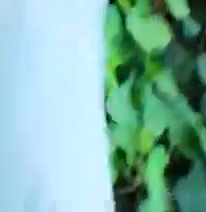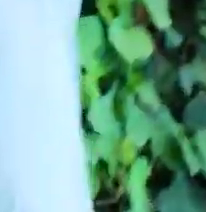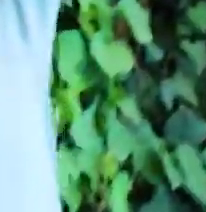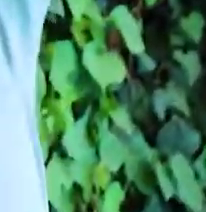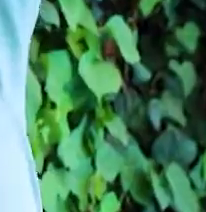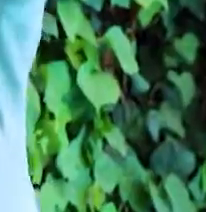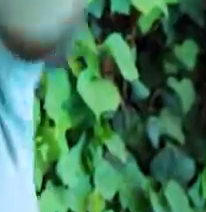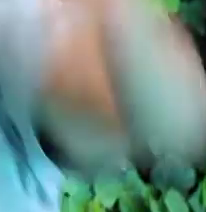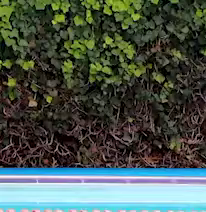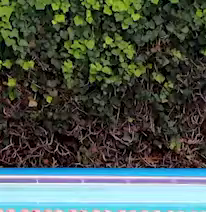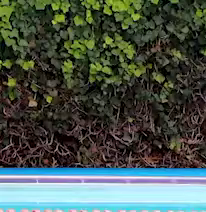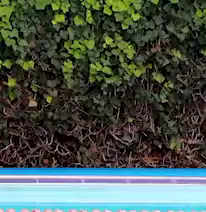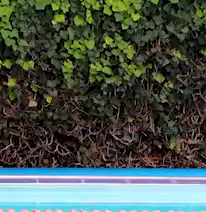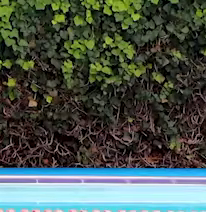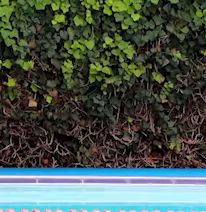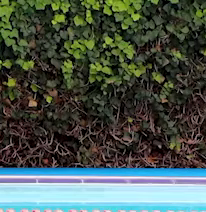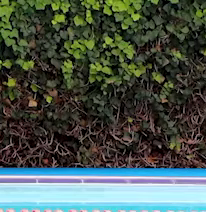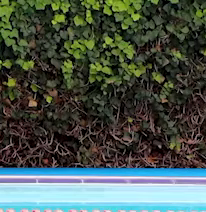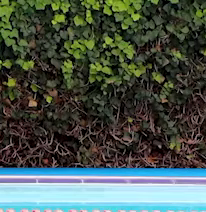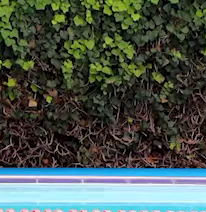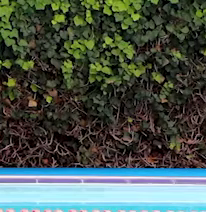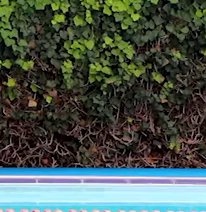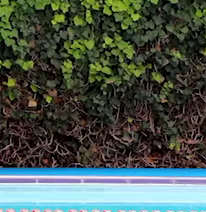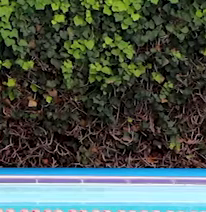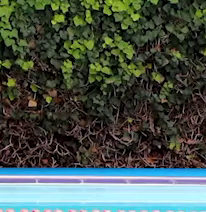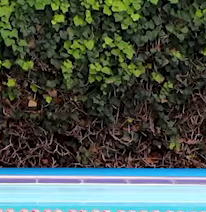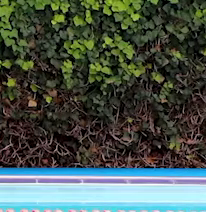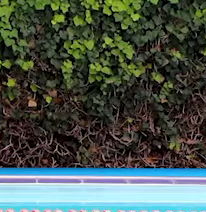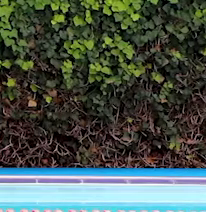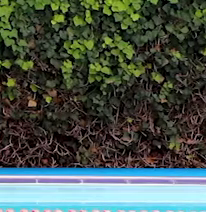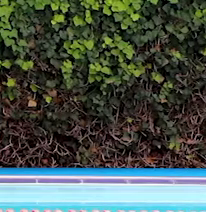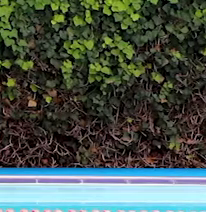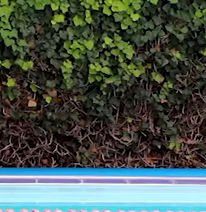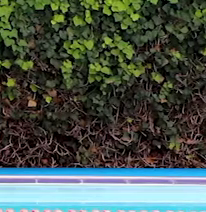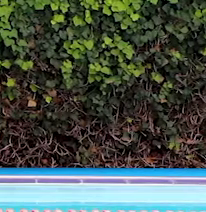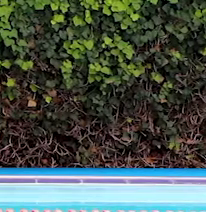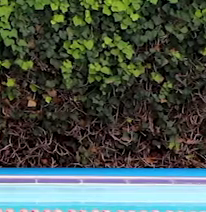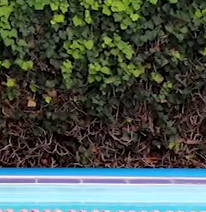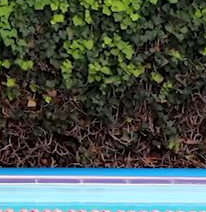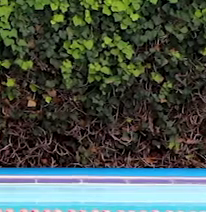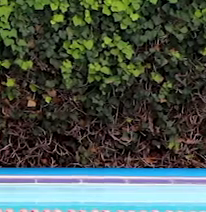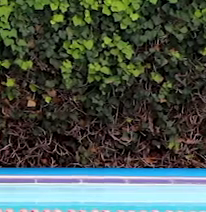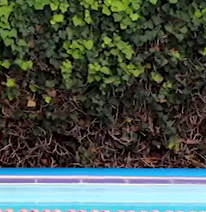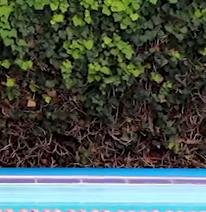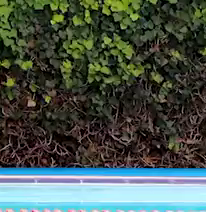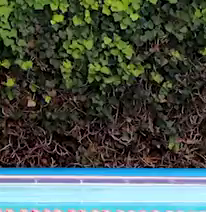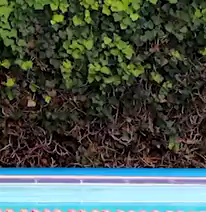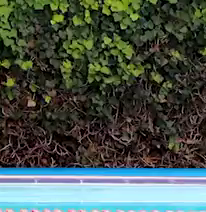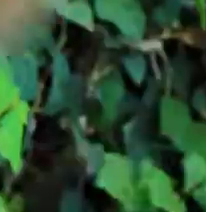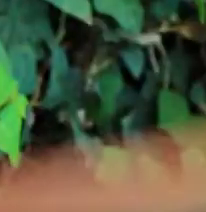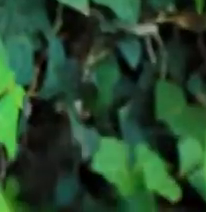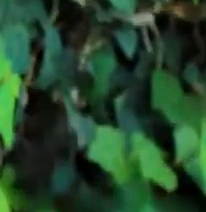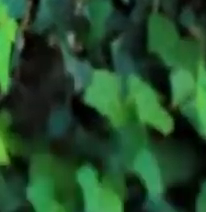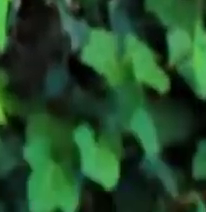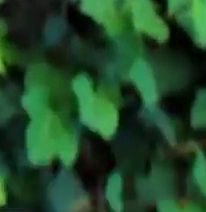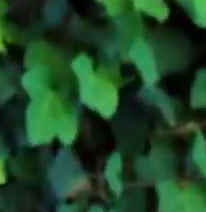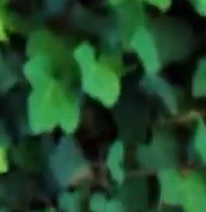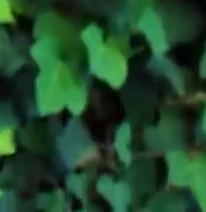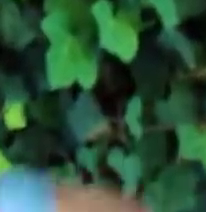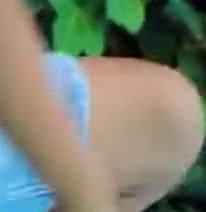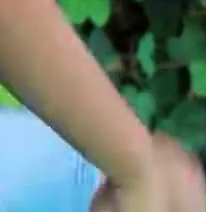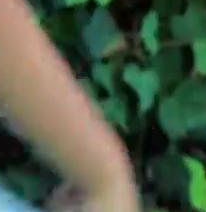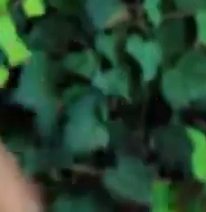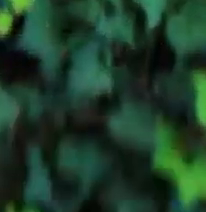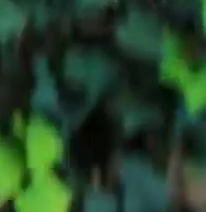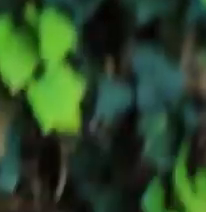Una más. Una más. Acuérdate. Elevas rodilla y la